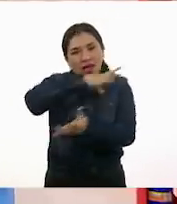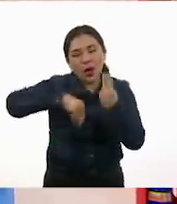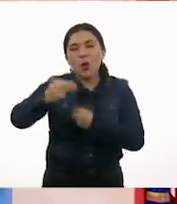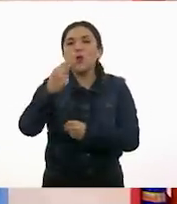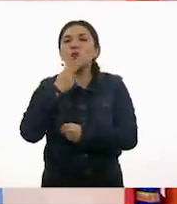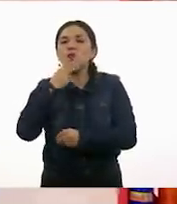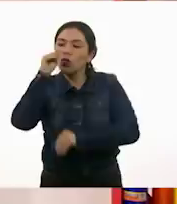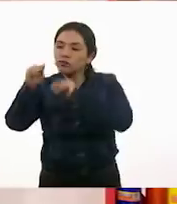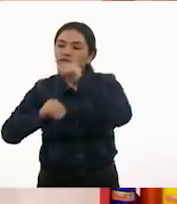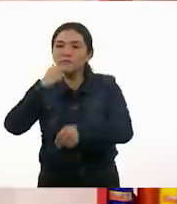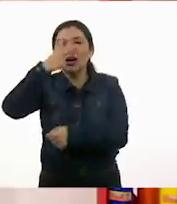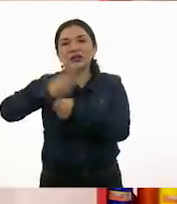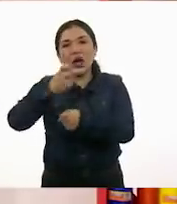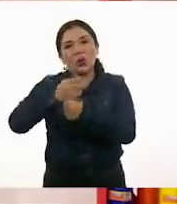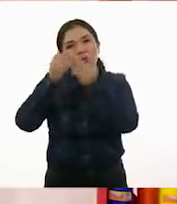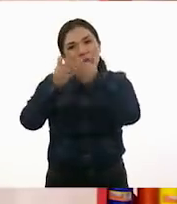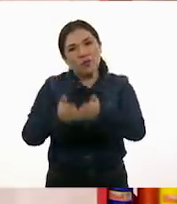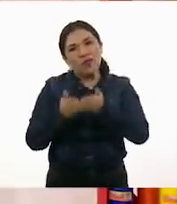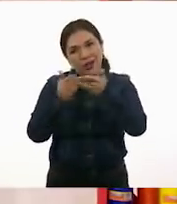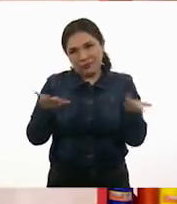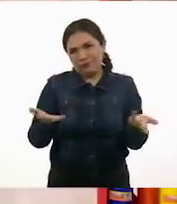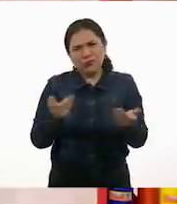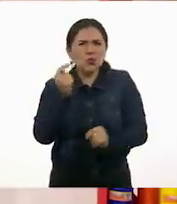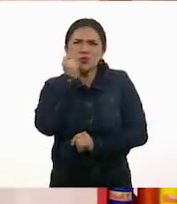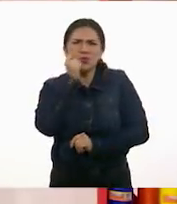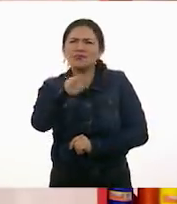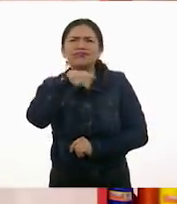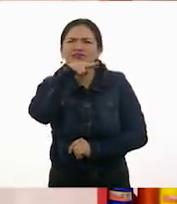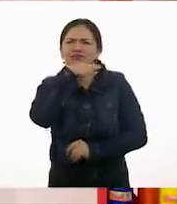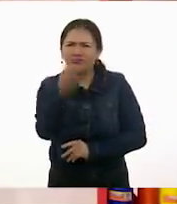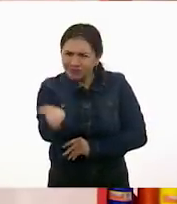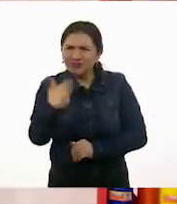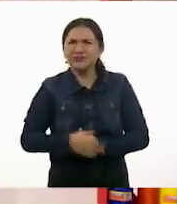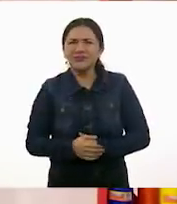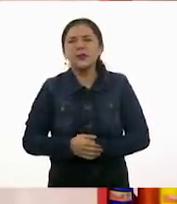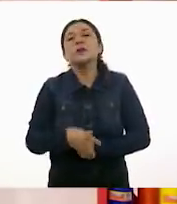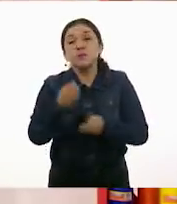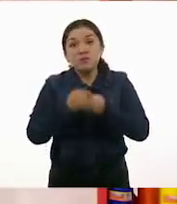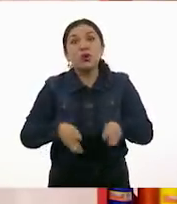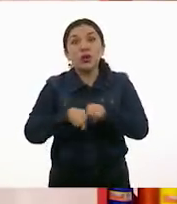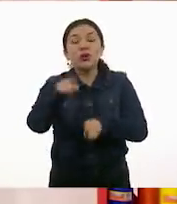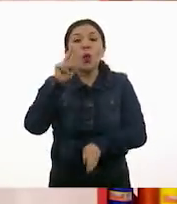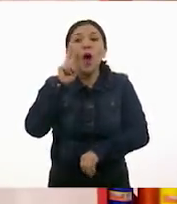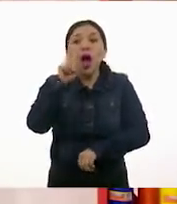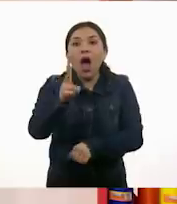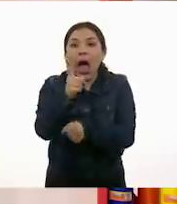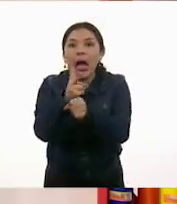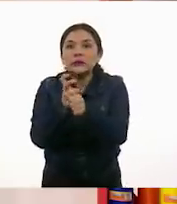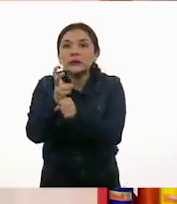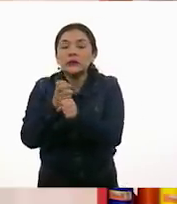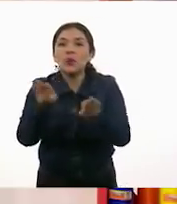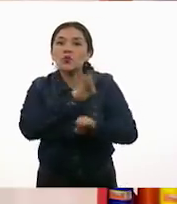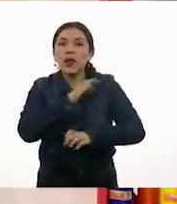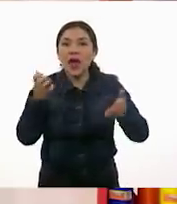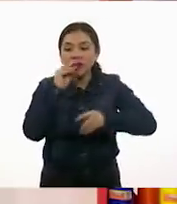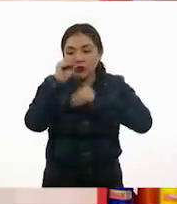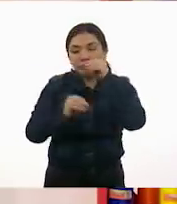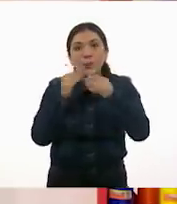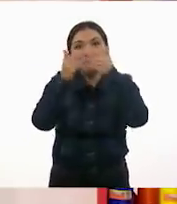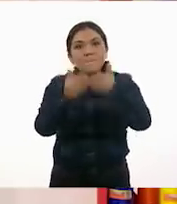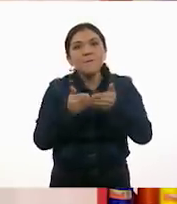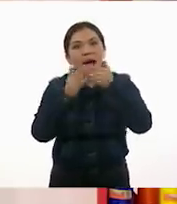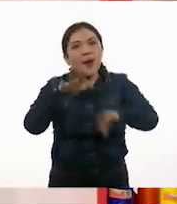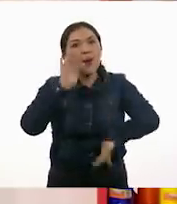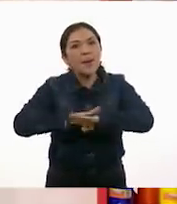las piezas y armar el segundo. Así es que no importa, no te preocupes. Lo importante es que ya estás viendo cómo se pueden armar otros barcos. Y